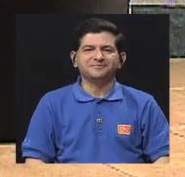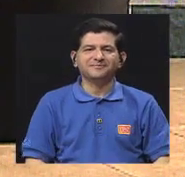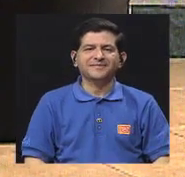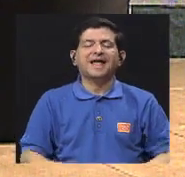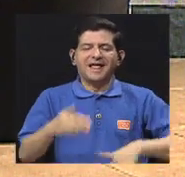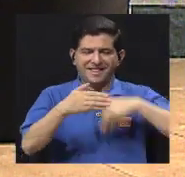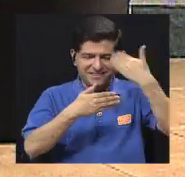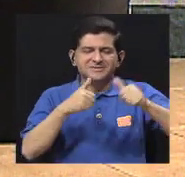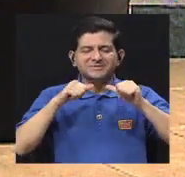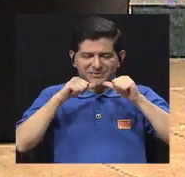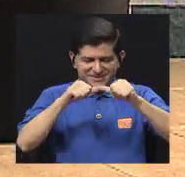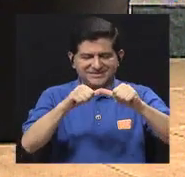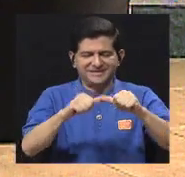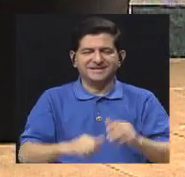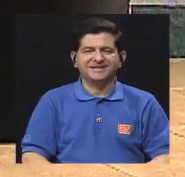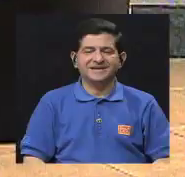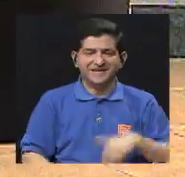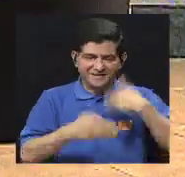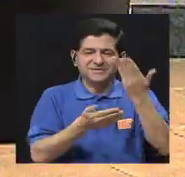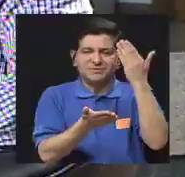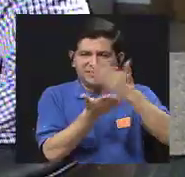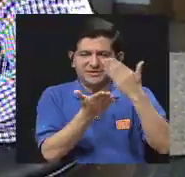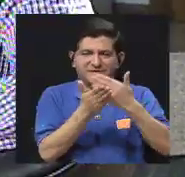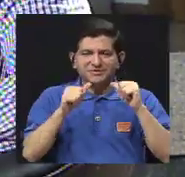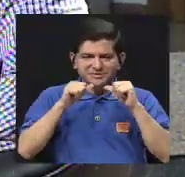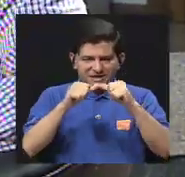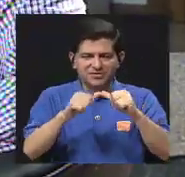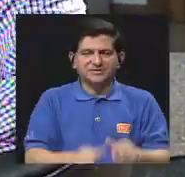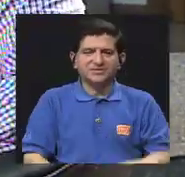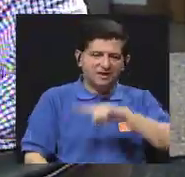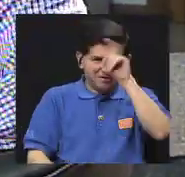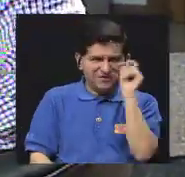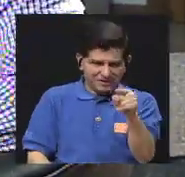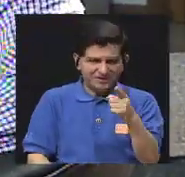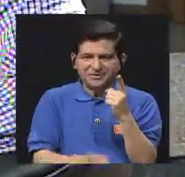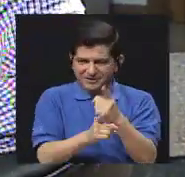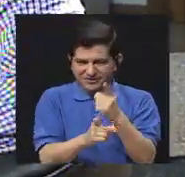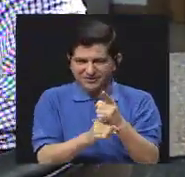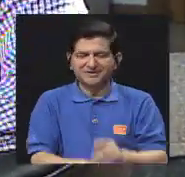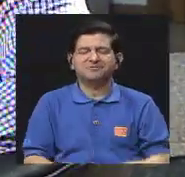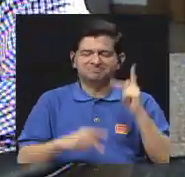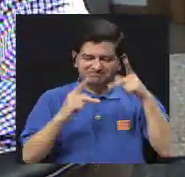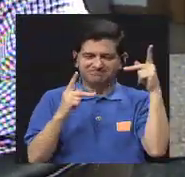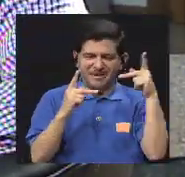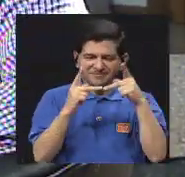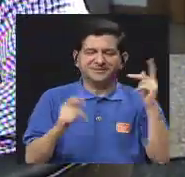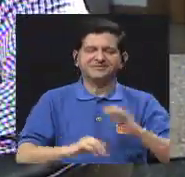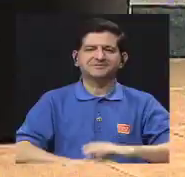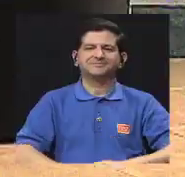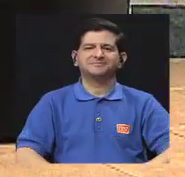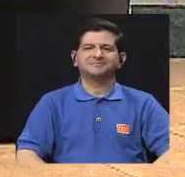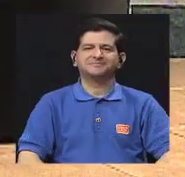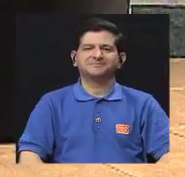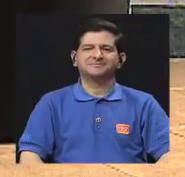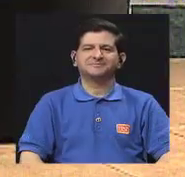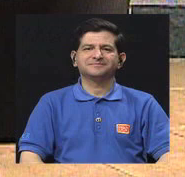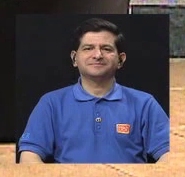regresamos de este corte con la pregunta, ¿les parece? Sí, perfecto. Muchas gracias.